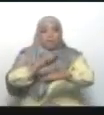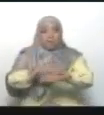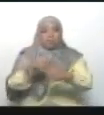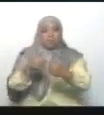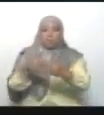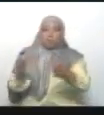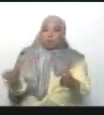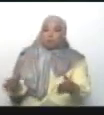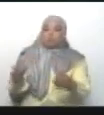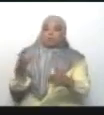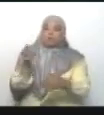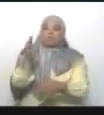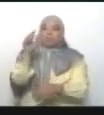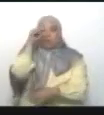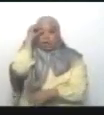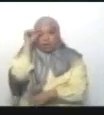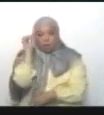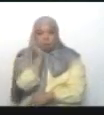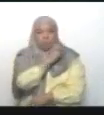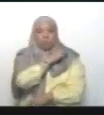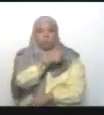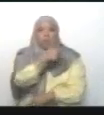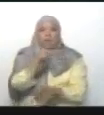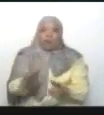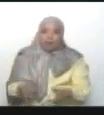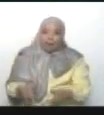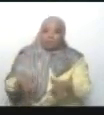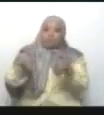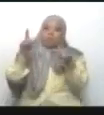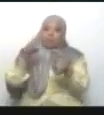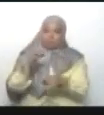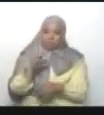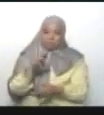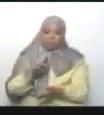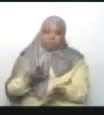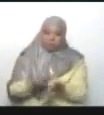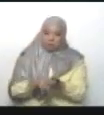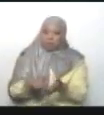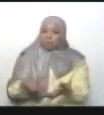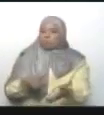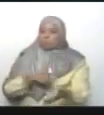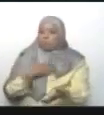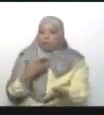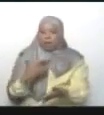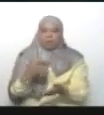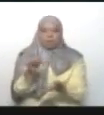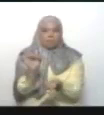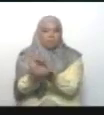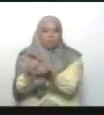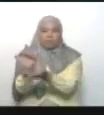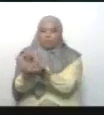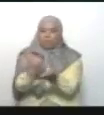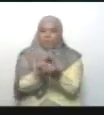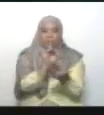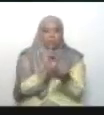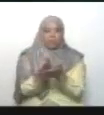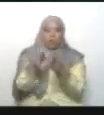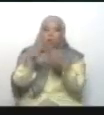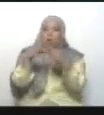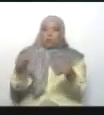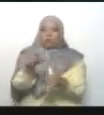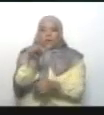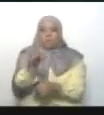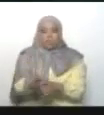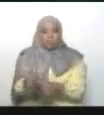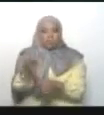digo, general Padrino, aprobado, procédase a degradar y a expulsar de la Fuerza Armada Nacional Bolivariana a todos